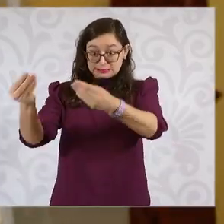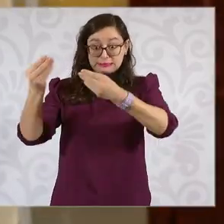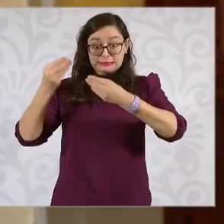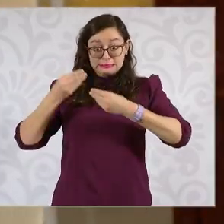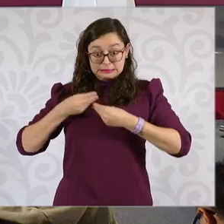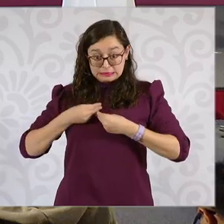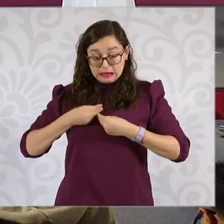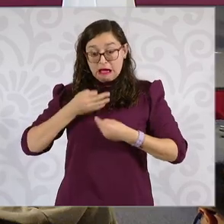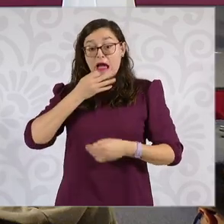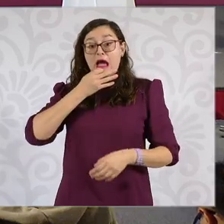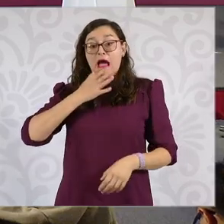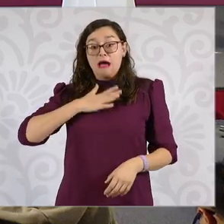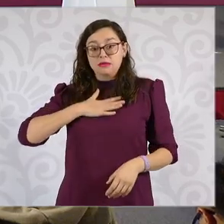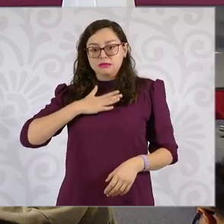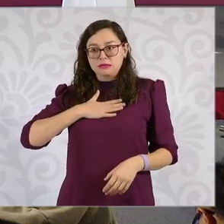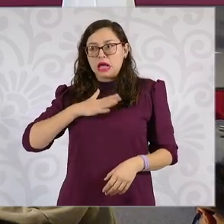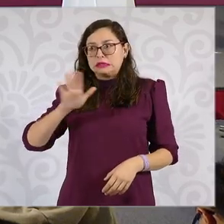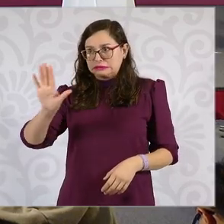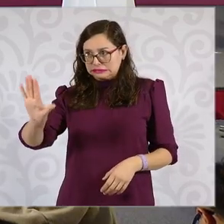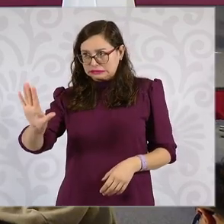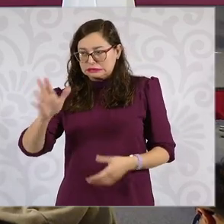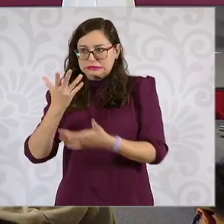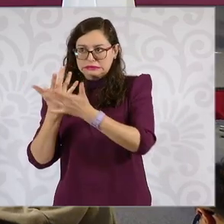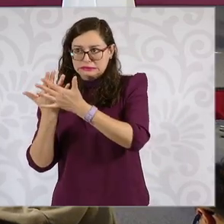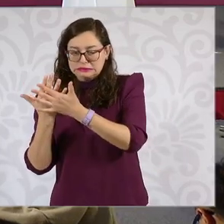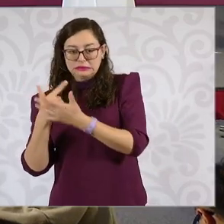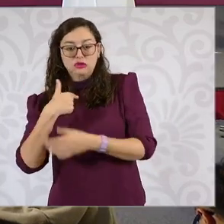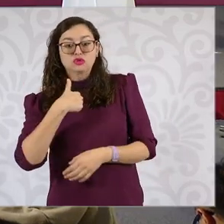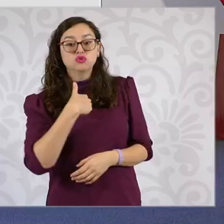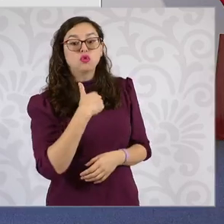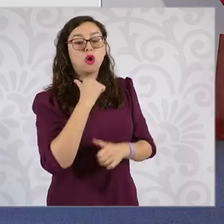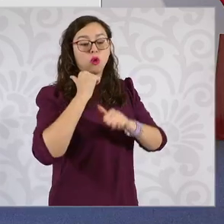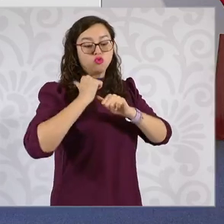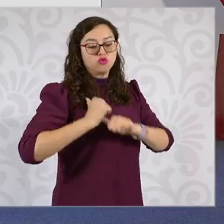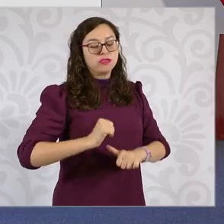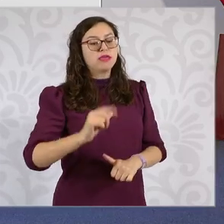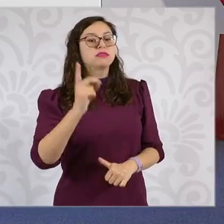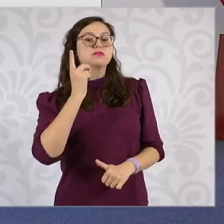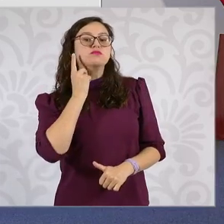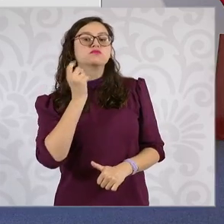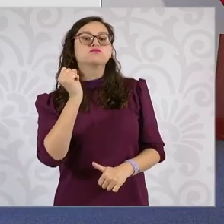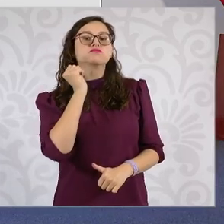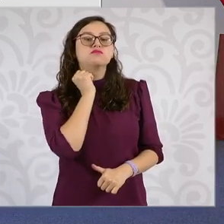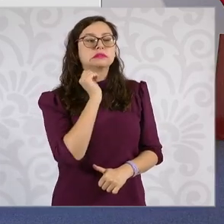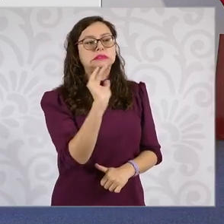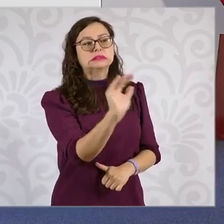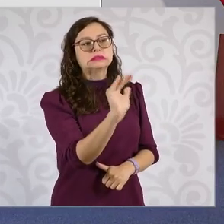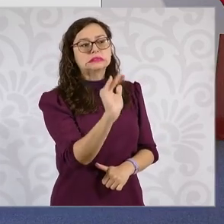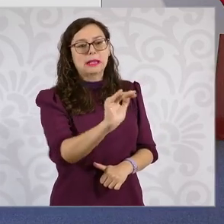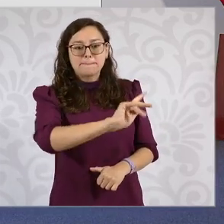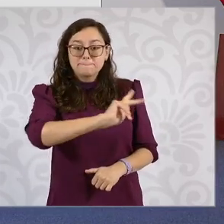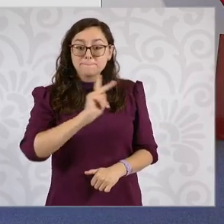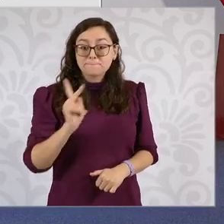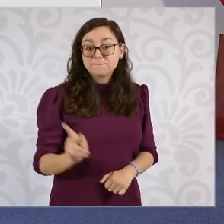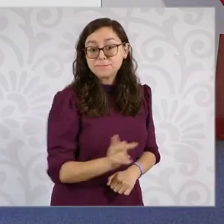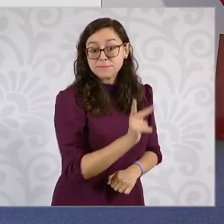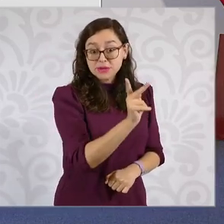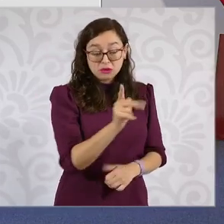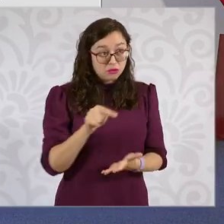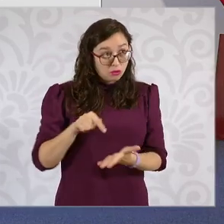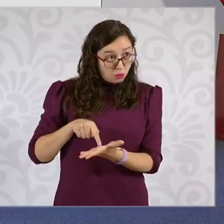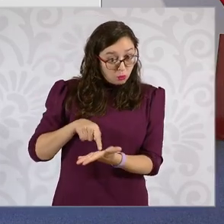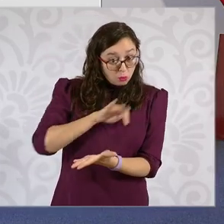al legislativo, porque